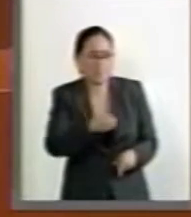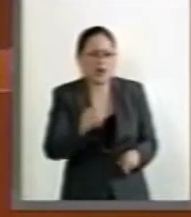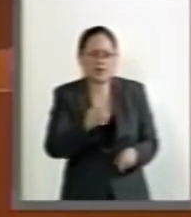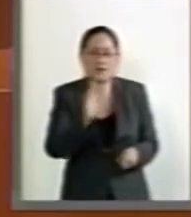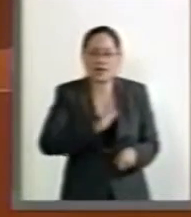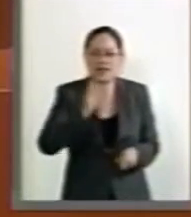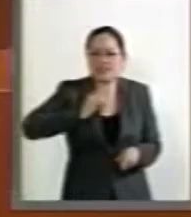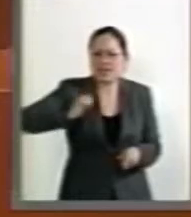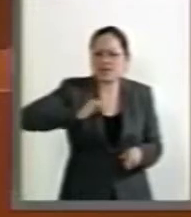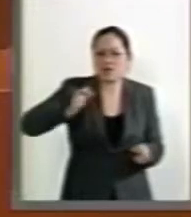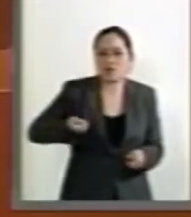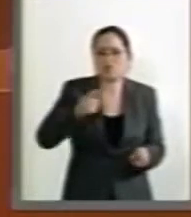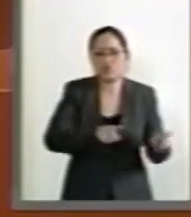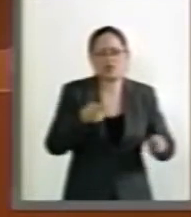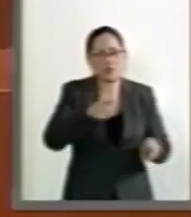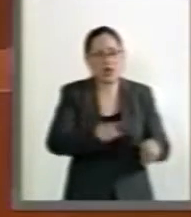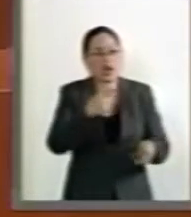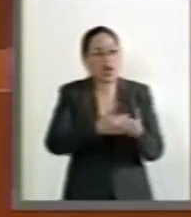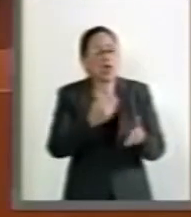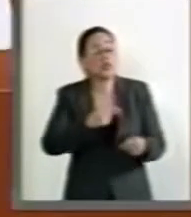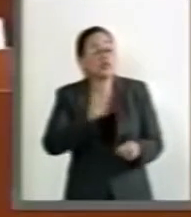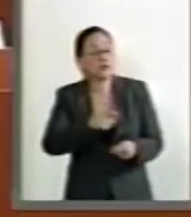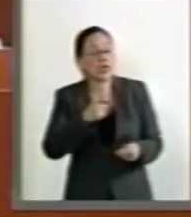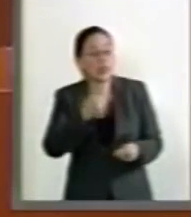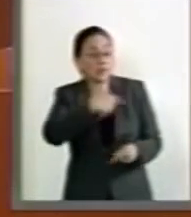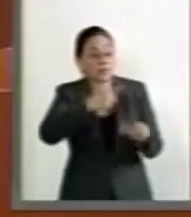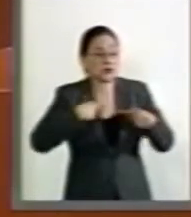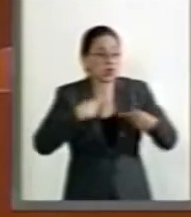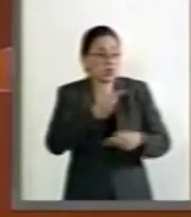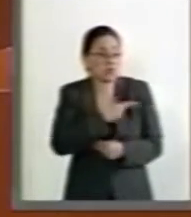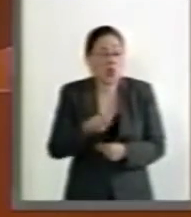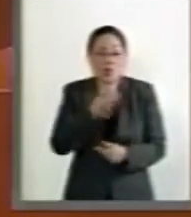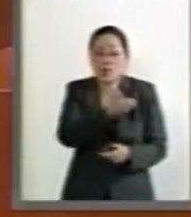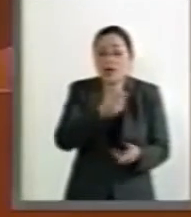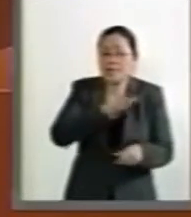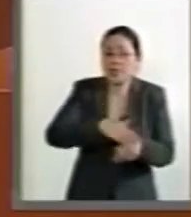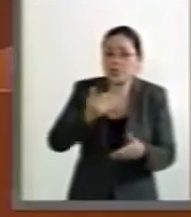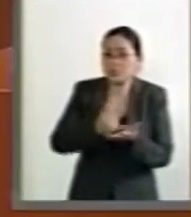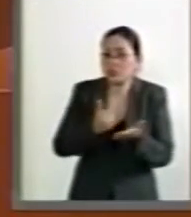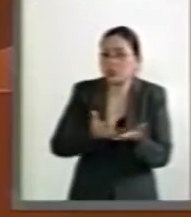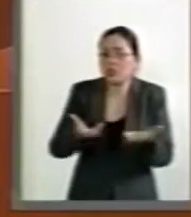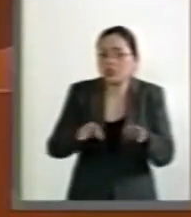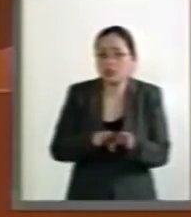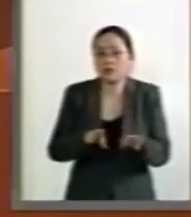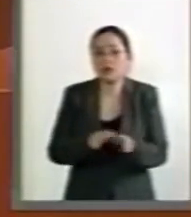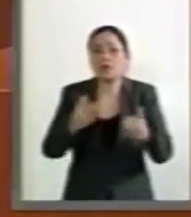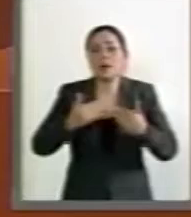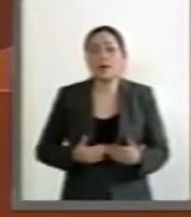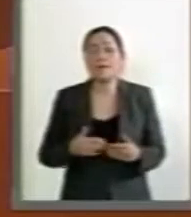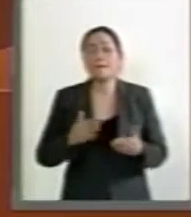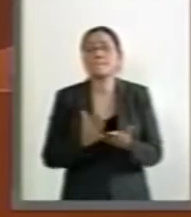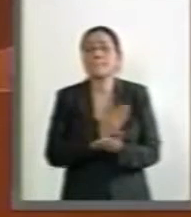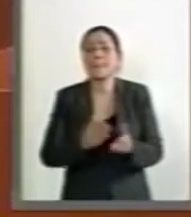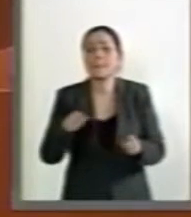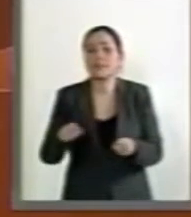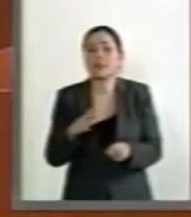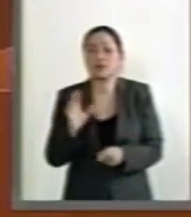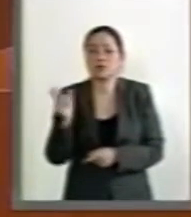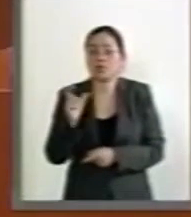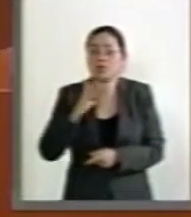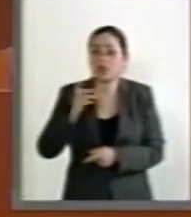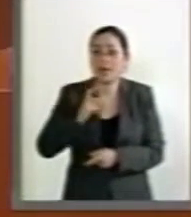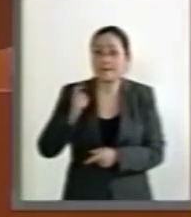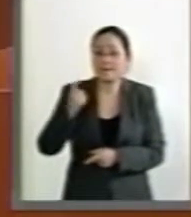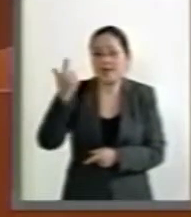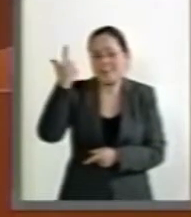regresiva, que afecta más a quienes menos tienen. Otro ejemplo es que mientras el pago de